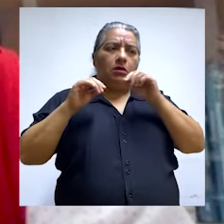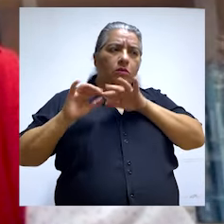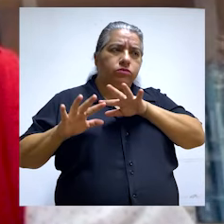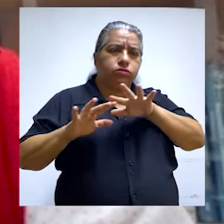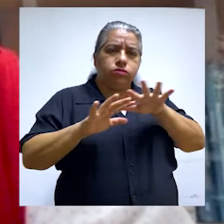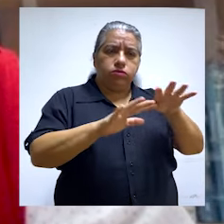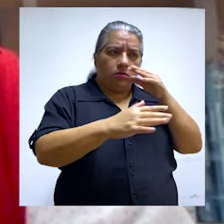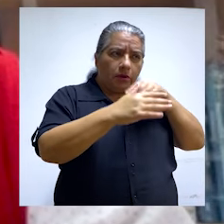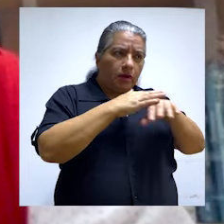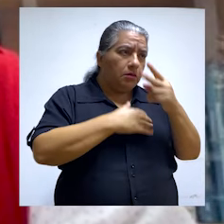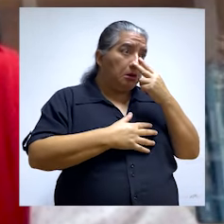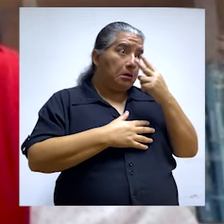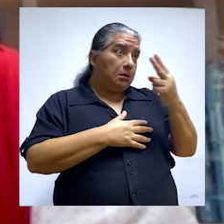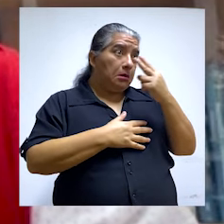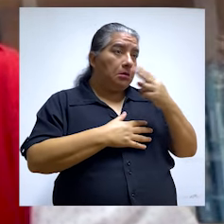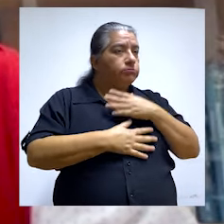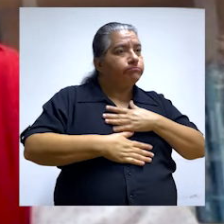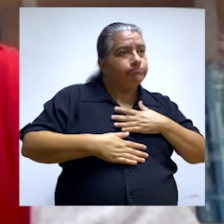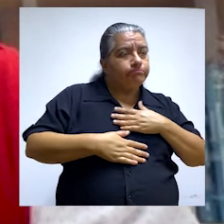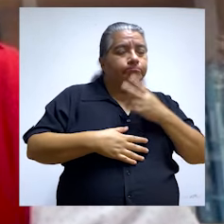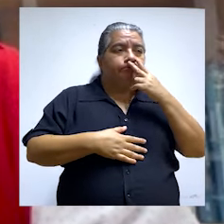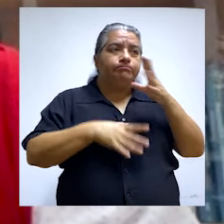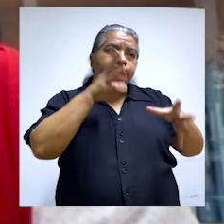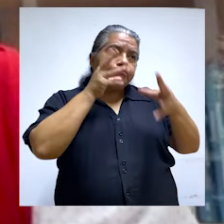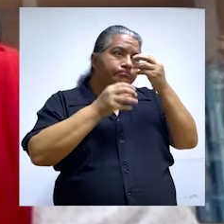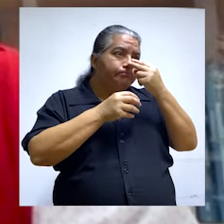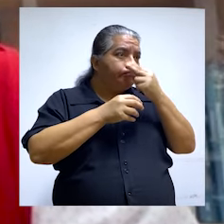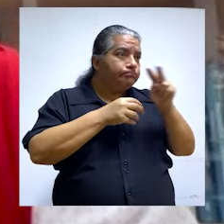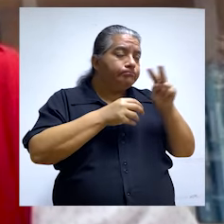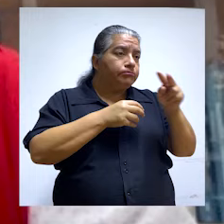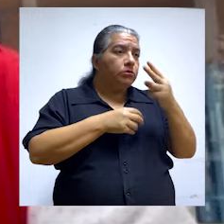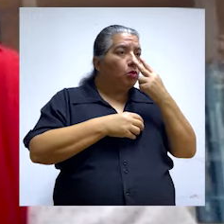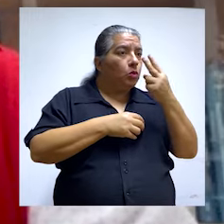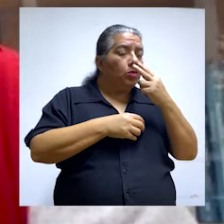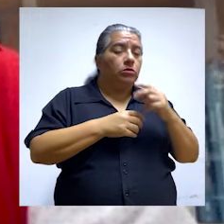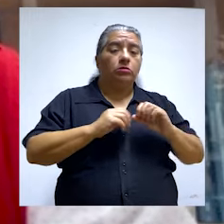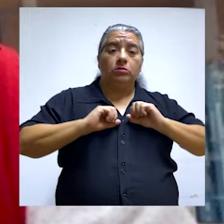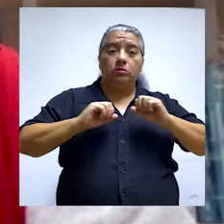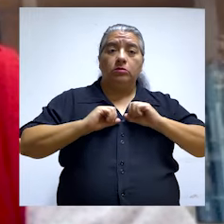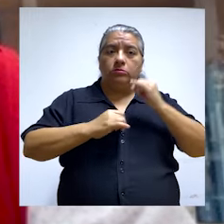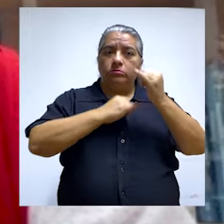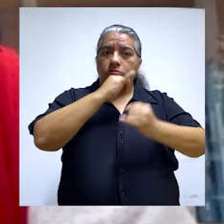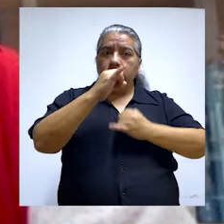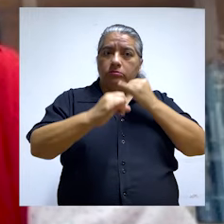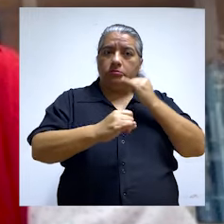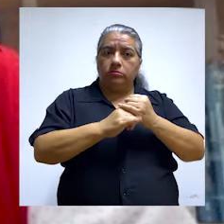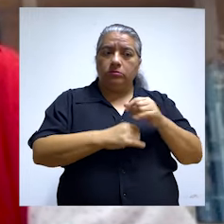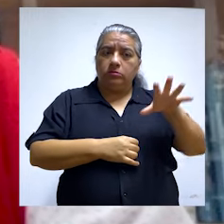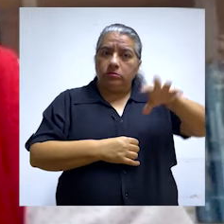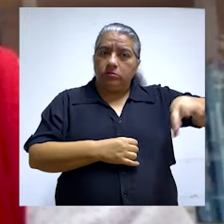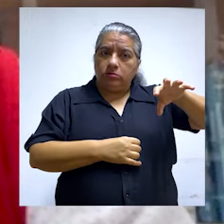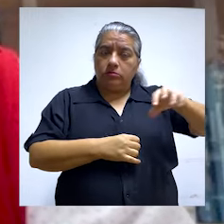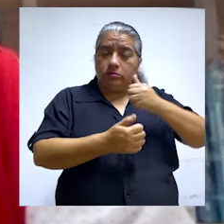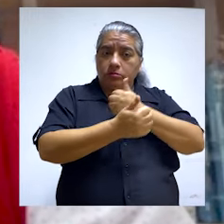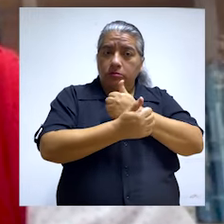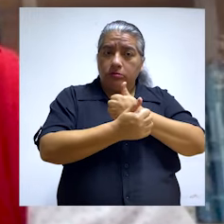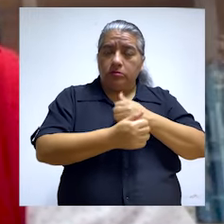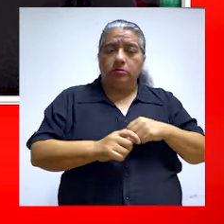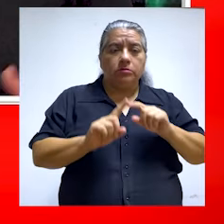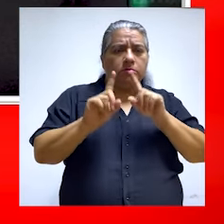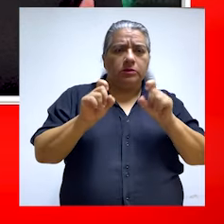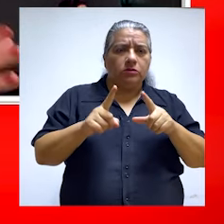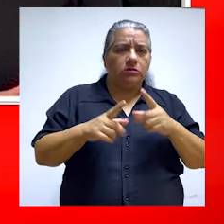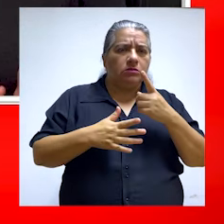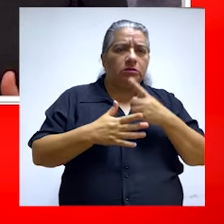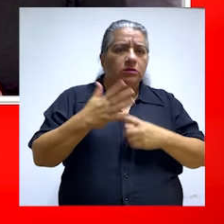pues va a acudir a deleitarse, a presenciar estos eventos deportivos internacionales en esta región Ayacucho.